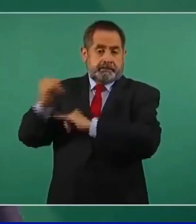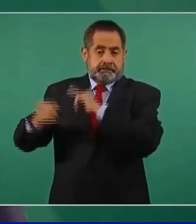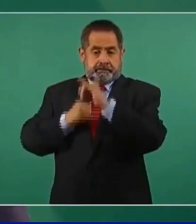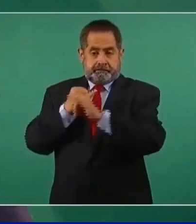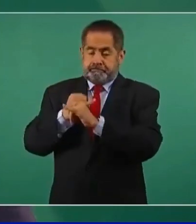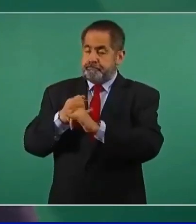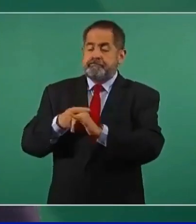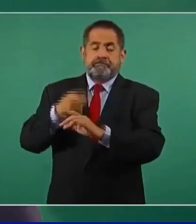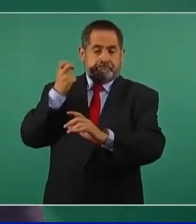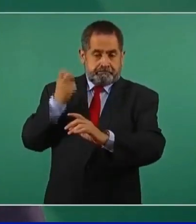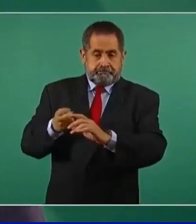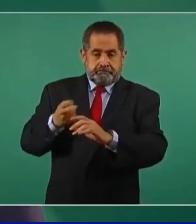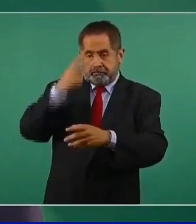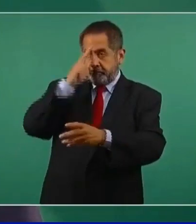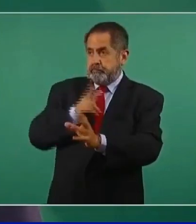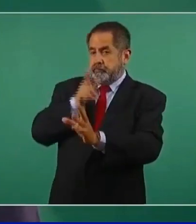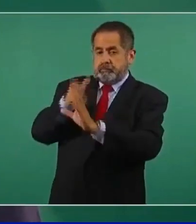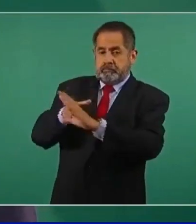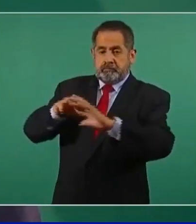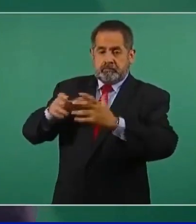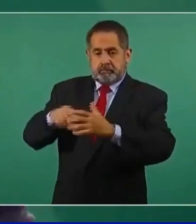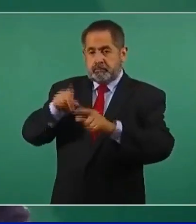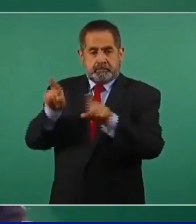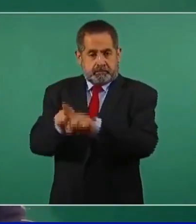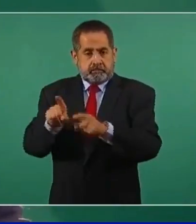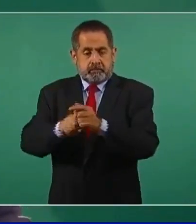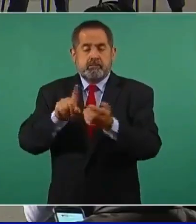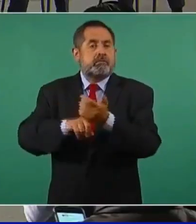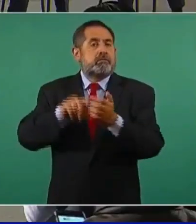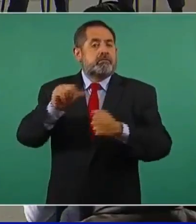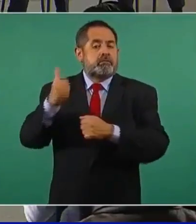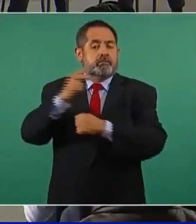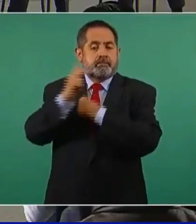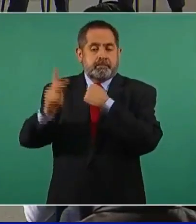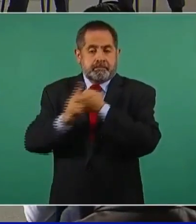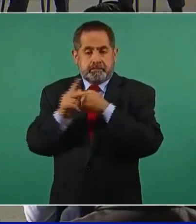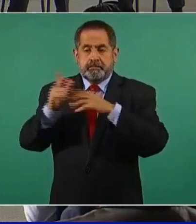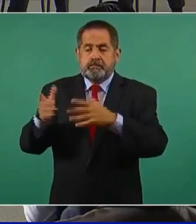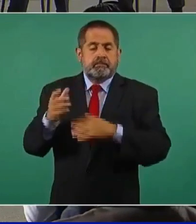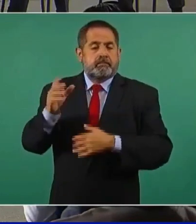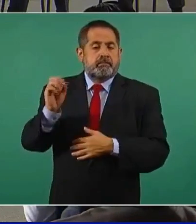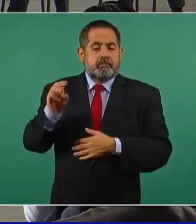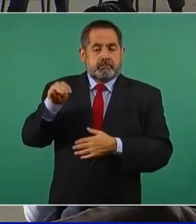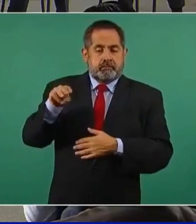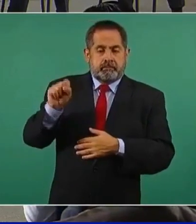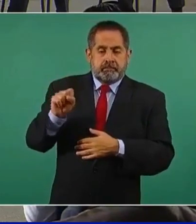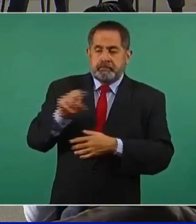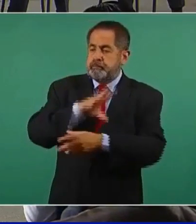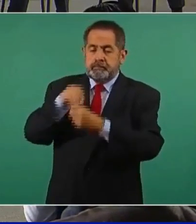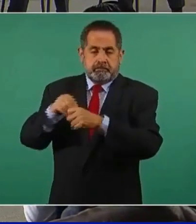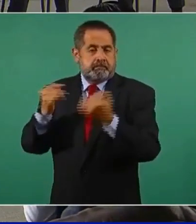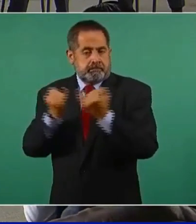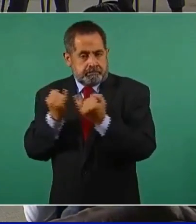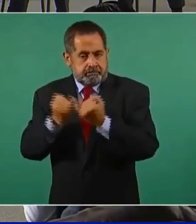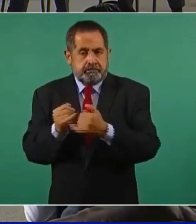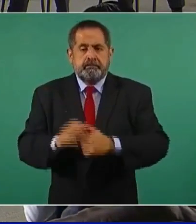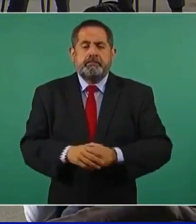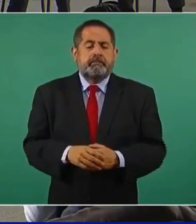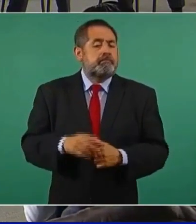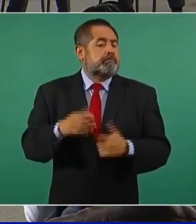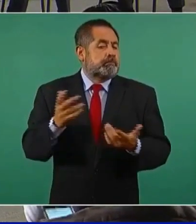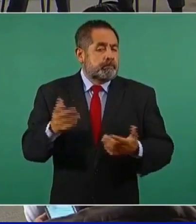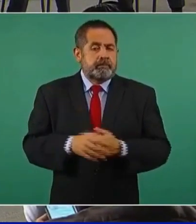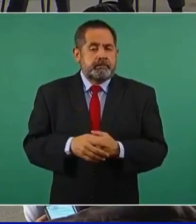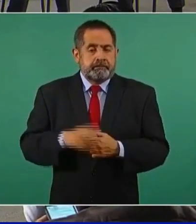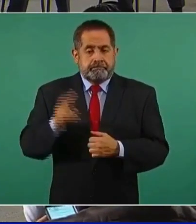al que México está adherido, igual que los países miembros de la Organización Mundial de la Salud. Pero, dado que